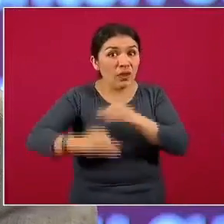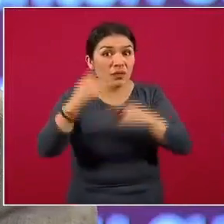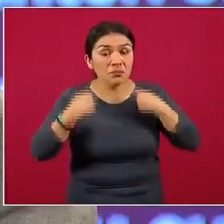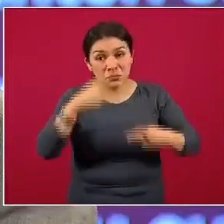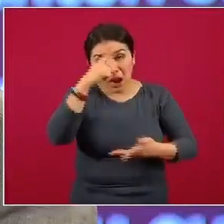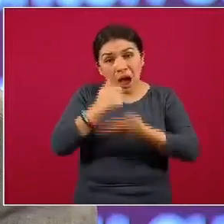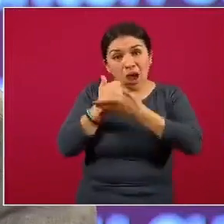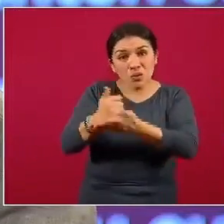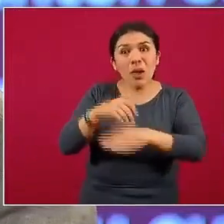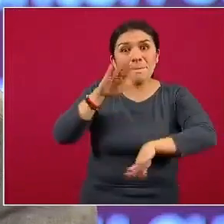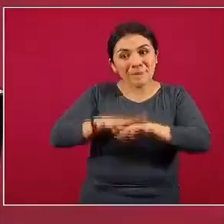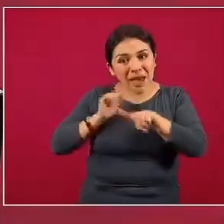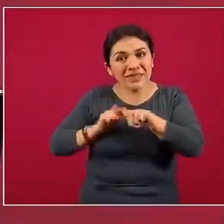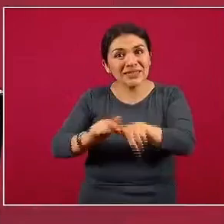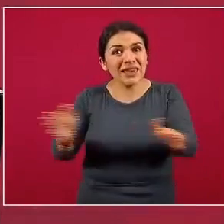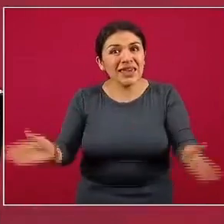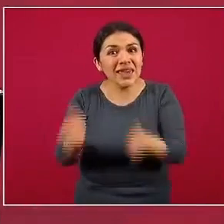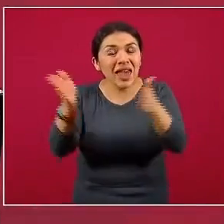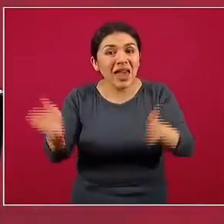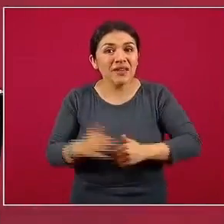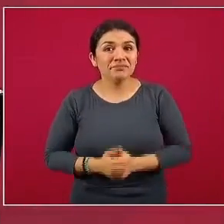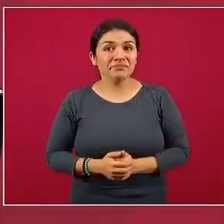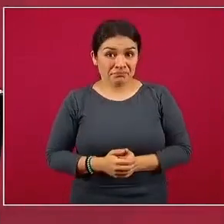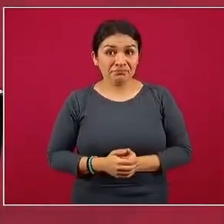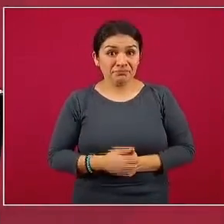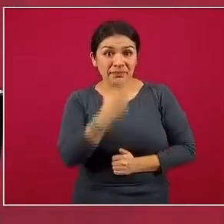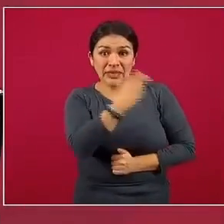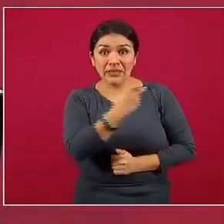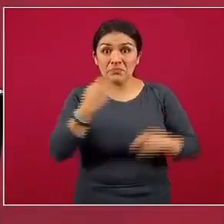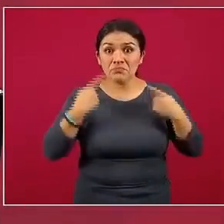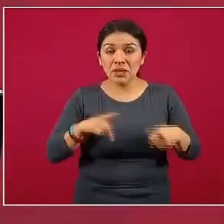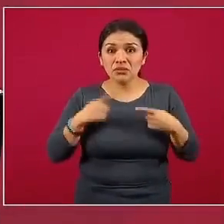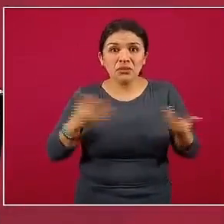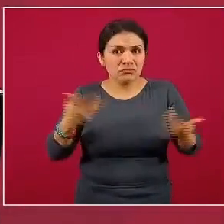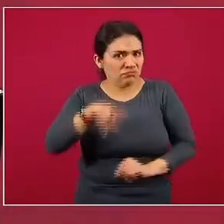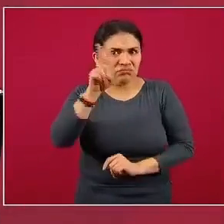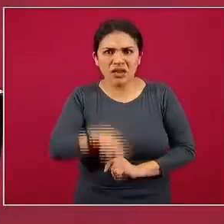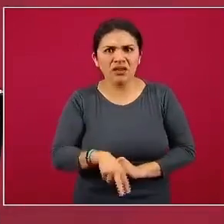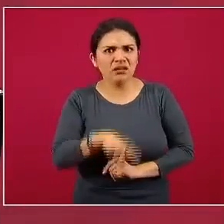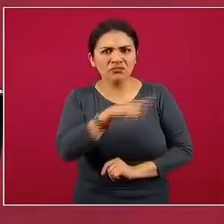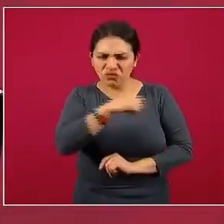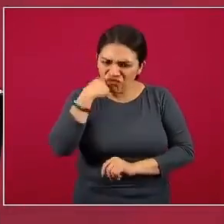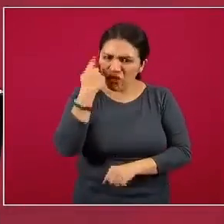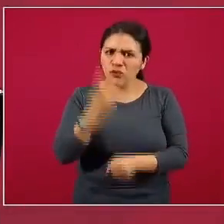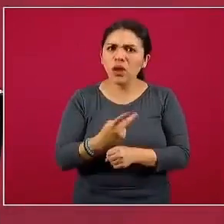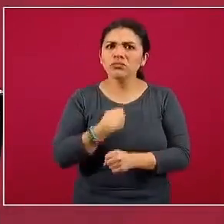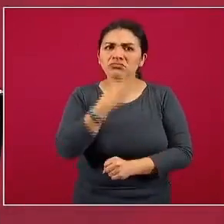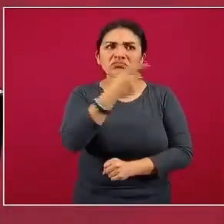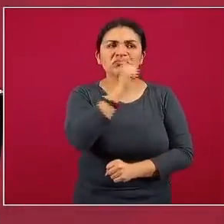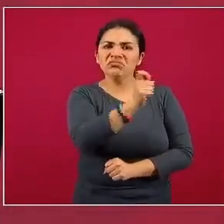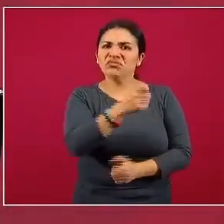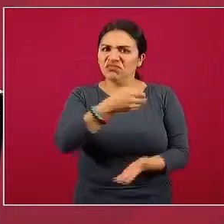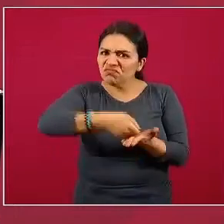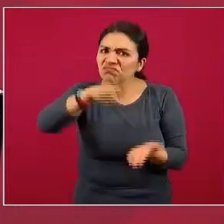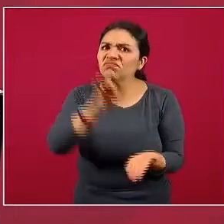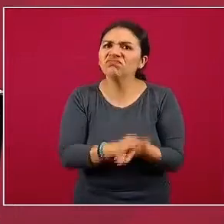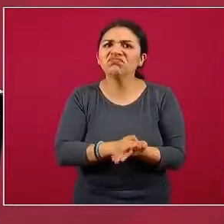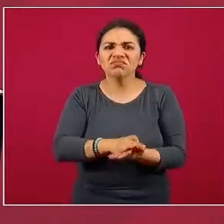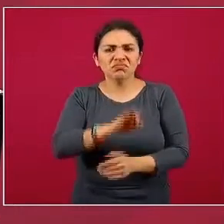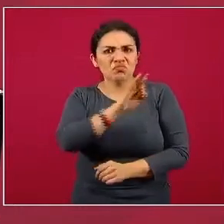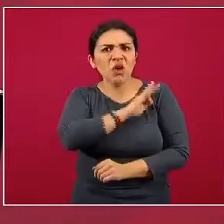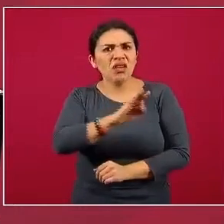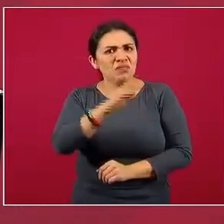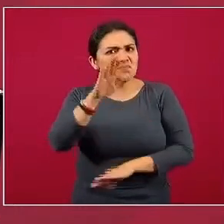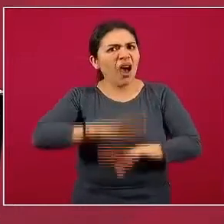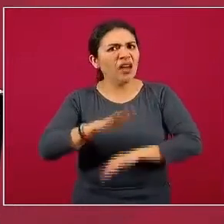ayudarnos a salir adelante. Estas son las personas que, sin dudarlo, les hemos llamado héroes, heroínas en